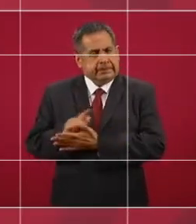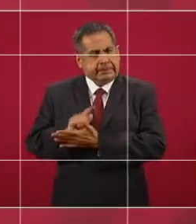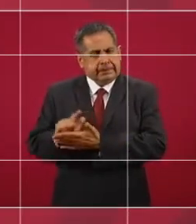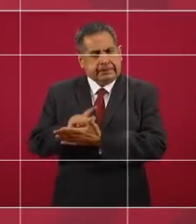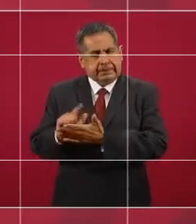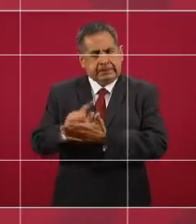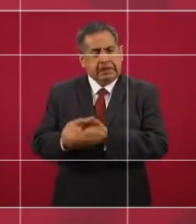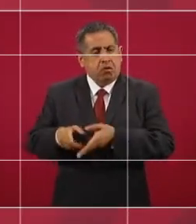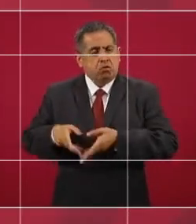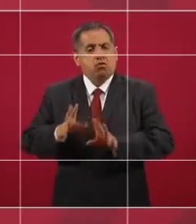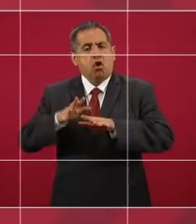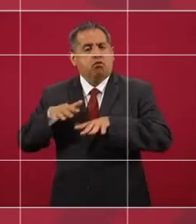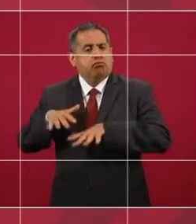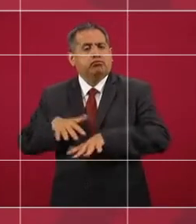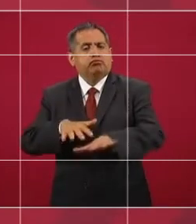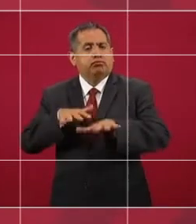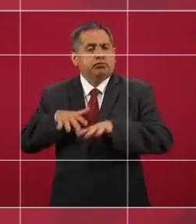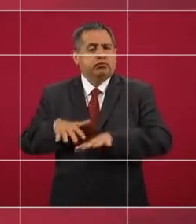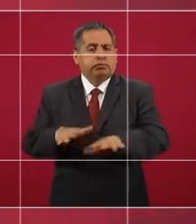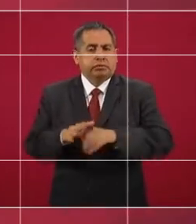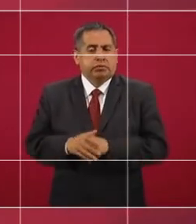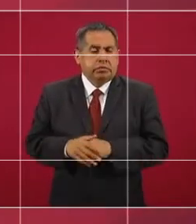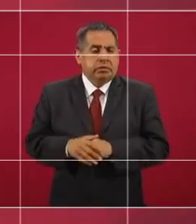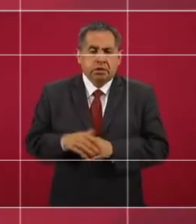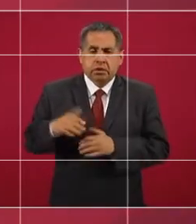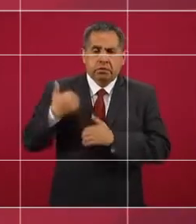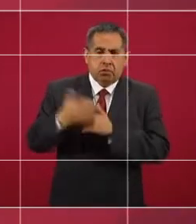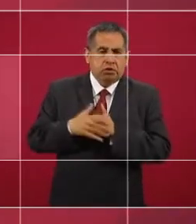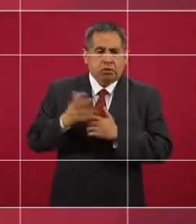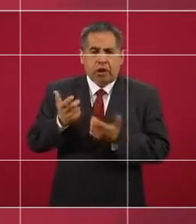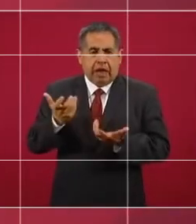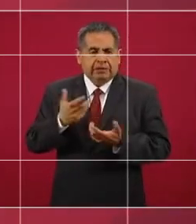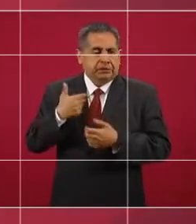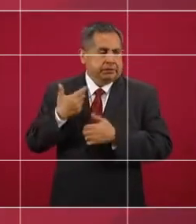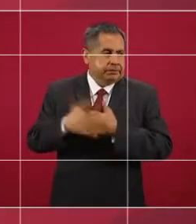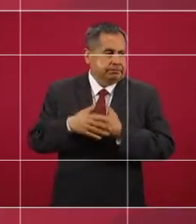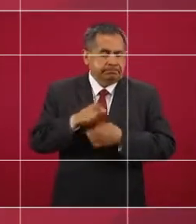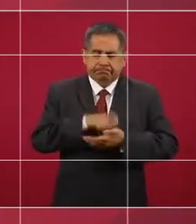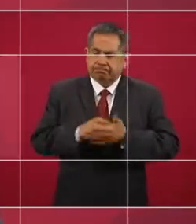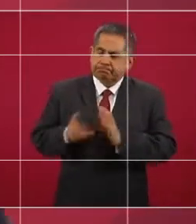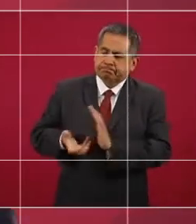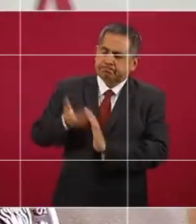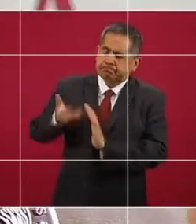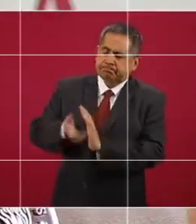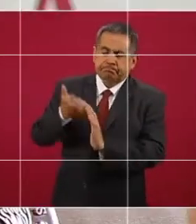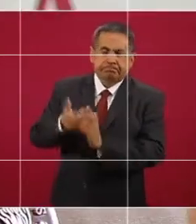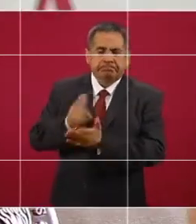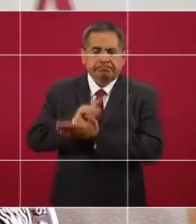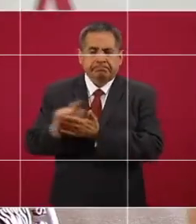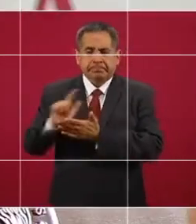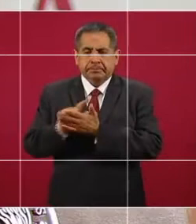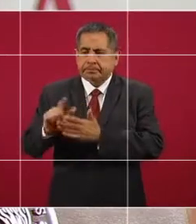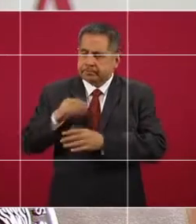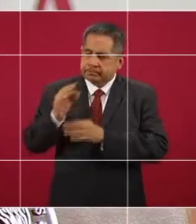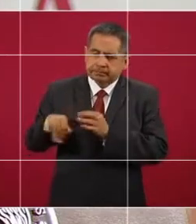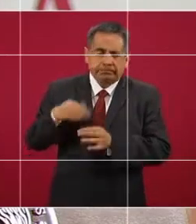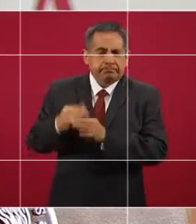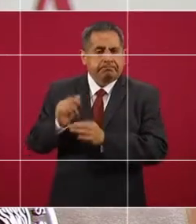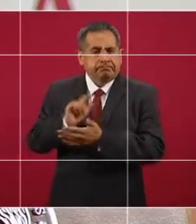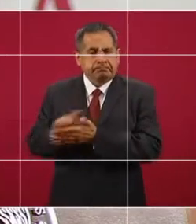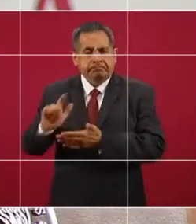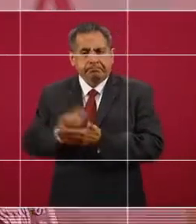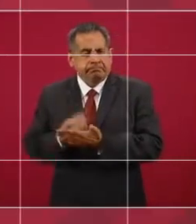adquirir dragas para estar constantemente